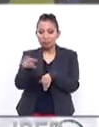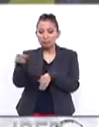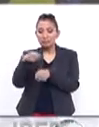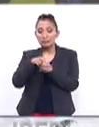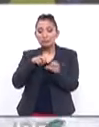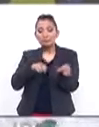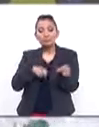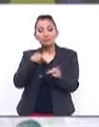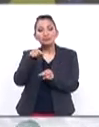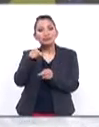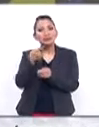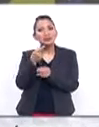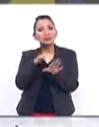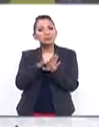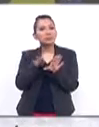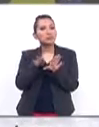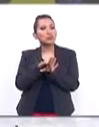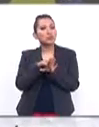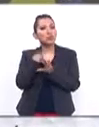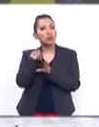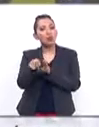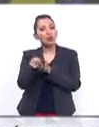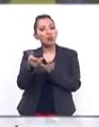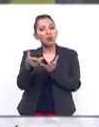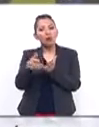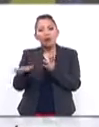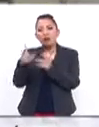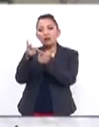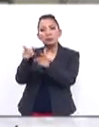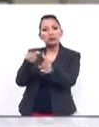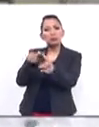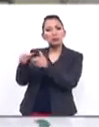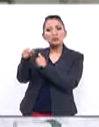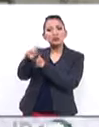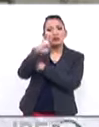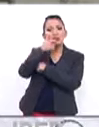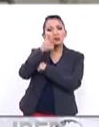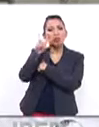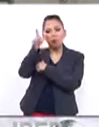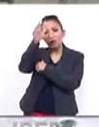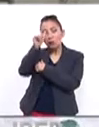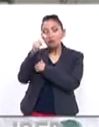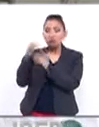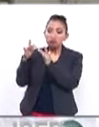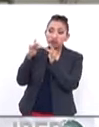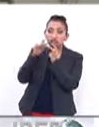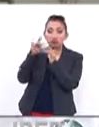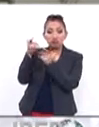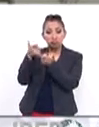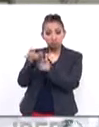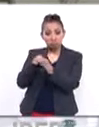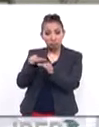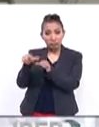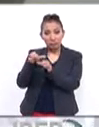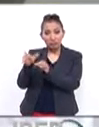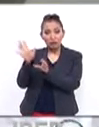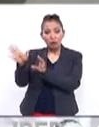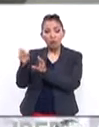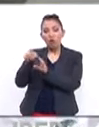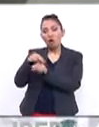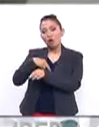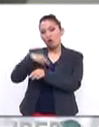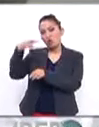salida era darle un marco de libre comercio o un acuerdo de asociación de libre comercio tipo